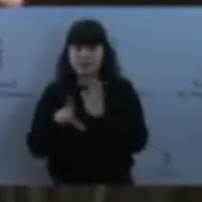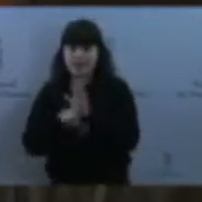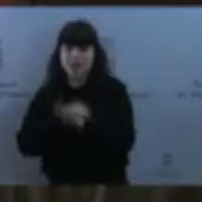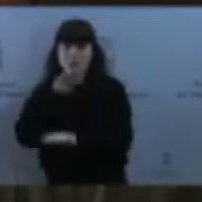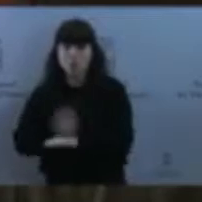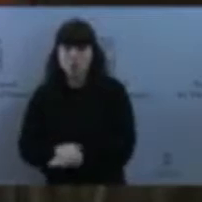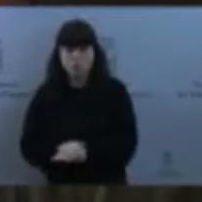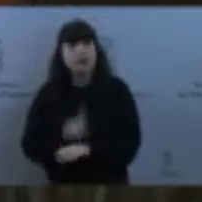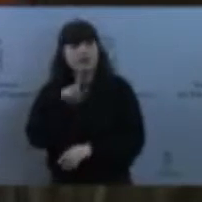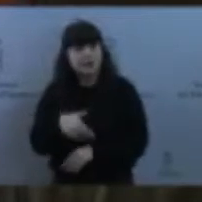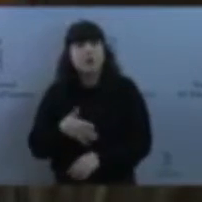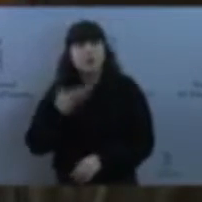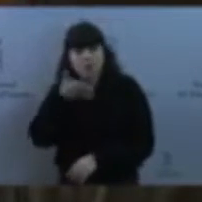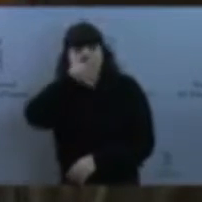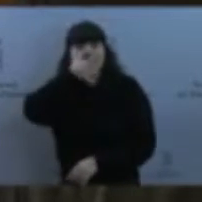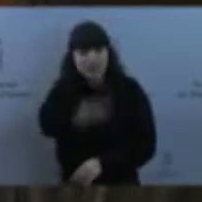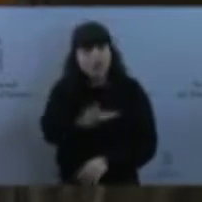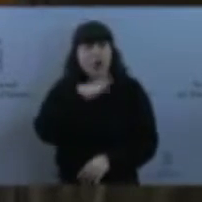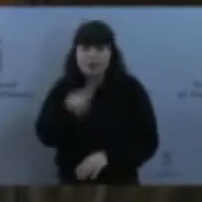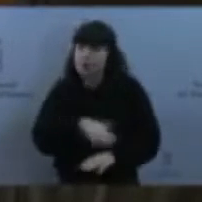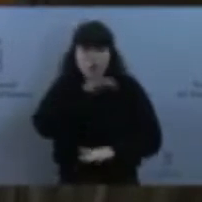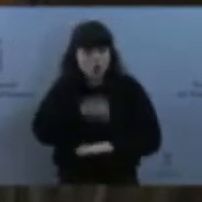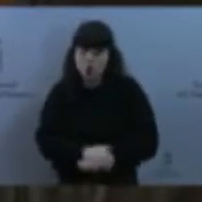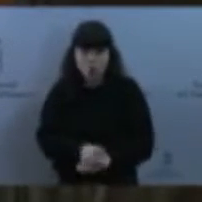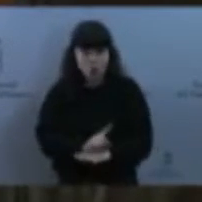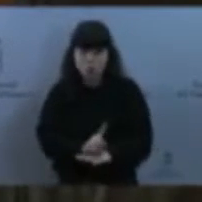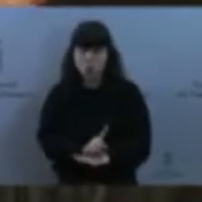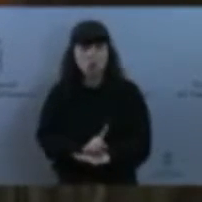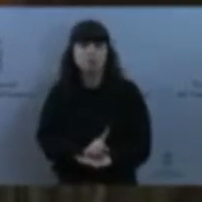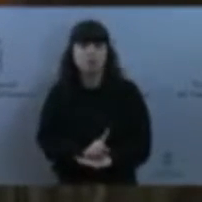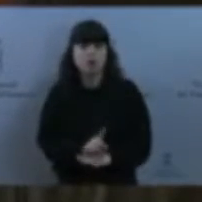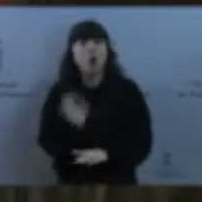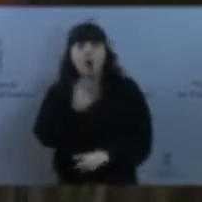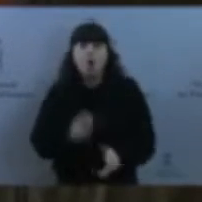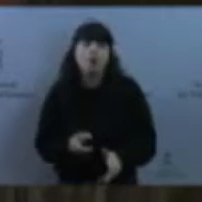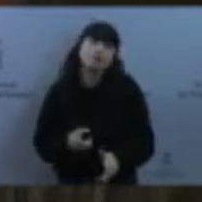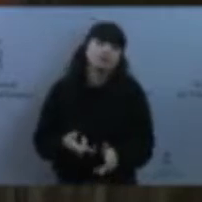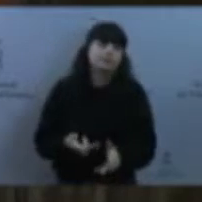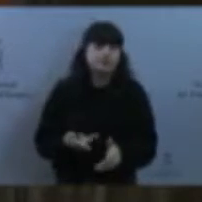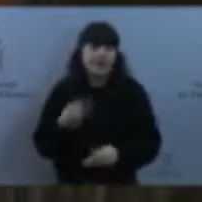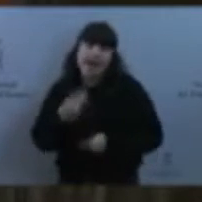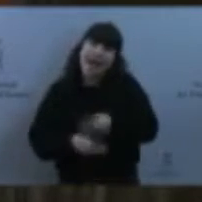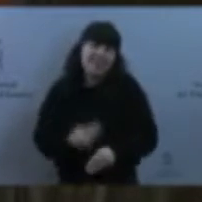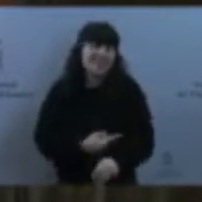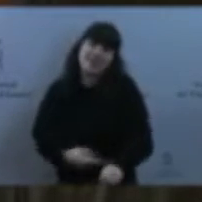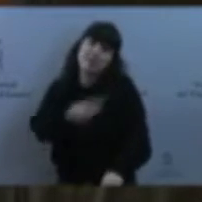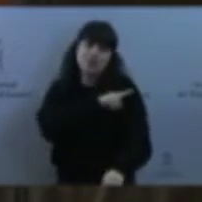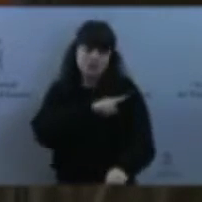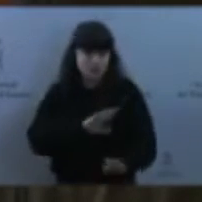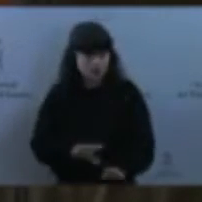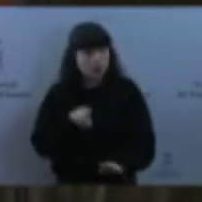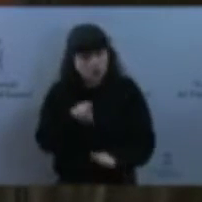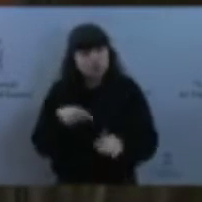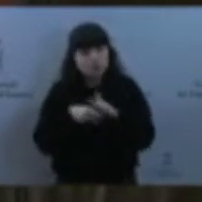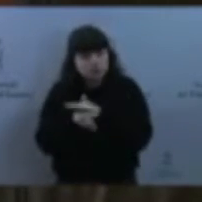o por no haberse excedido a la autorización que tenían. Y ese expediente administrativo debe continuar su curso independientemente de lo que ocurra en el ámbito